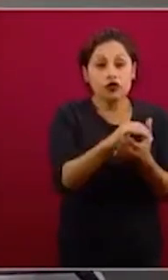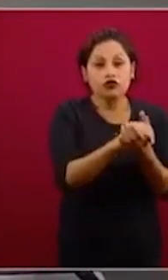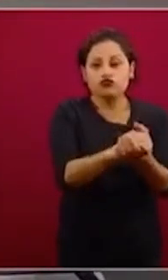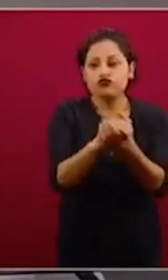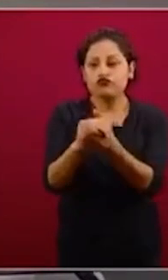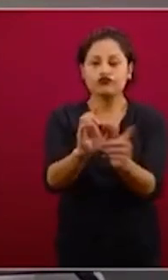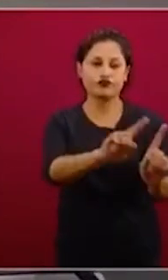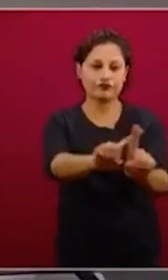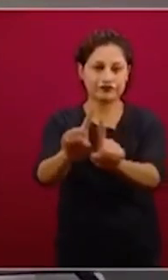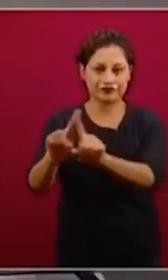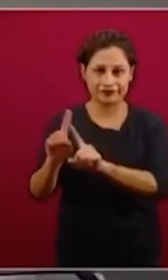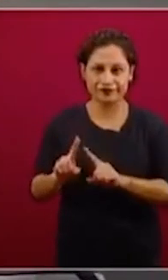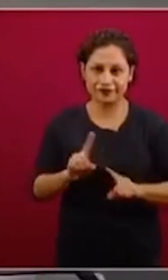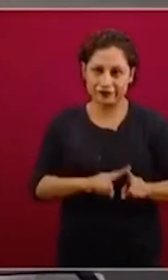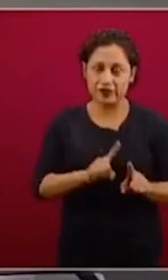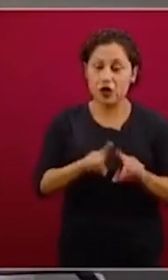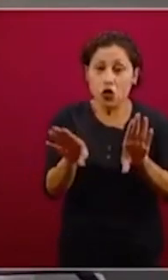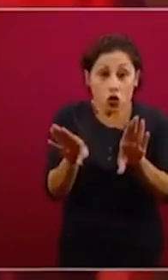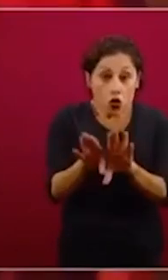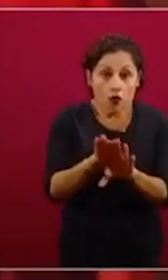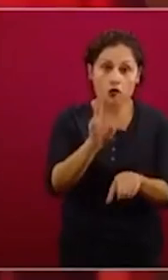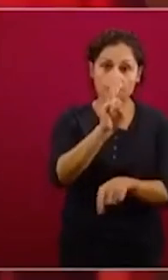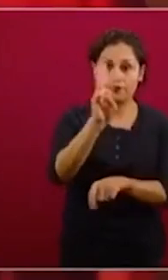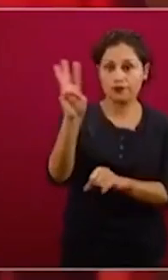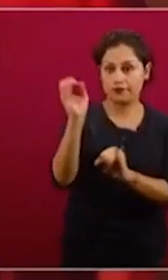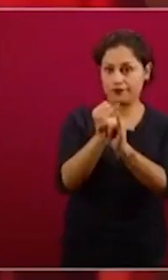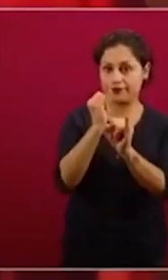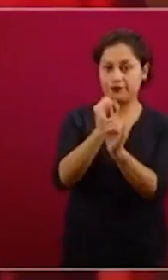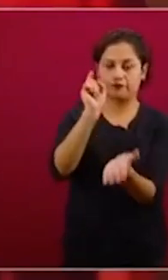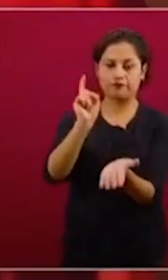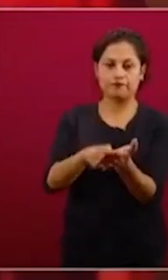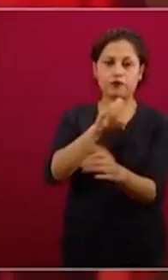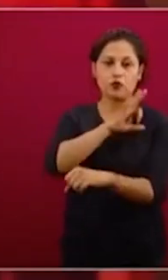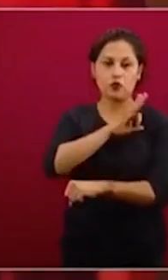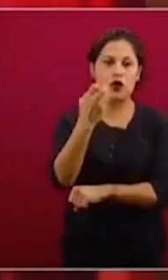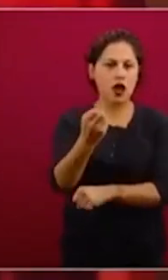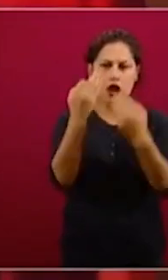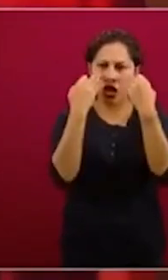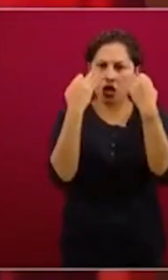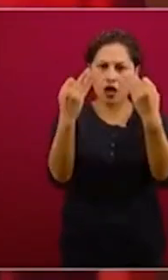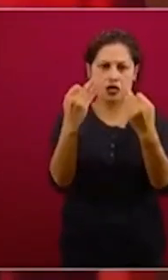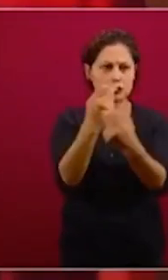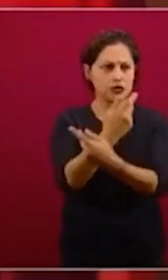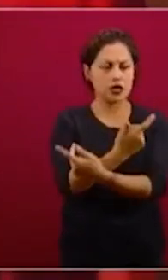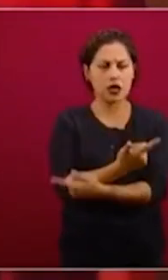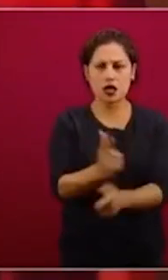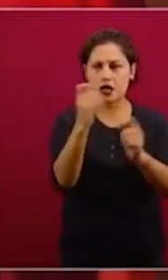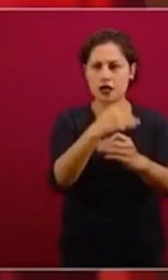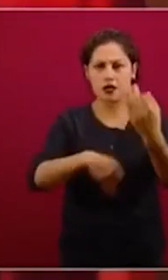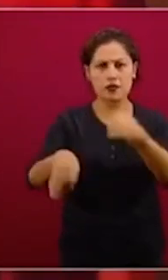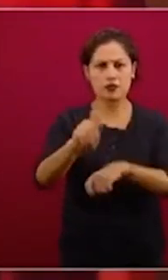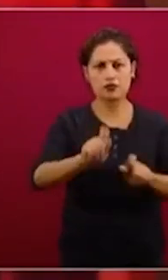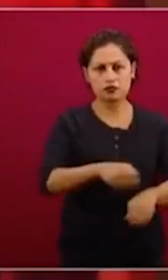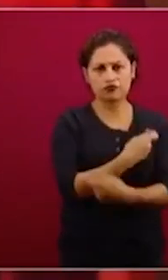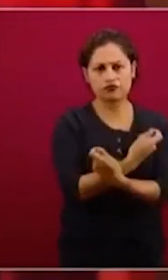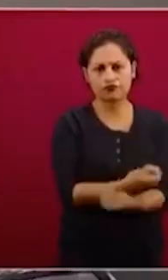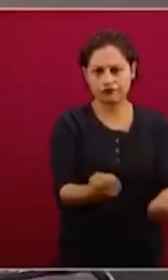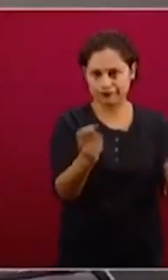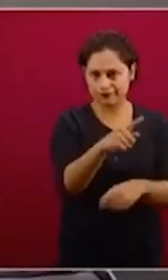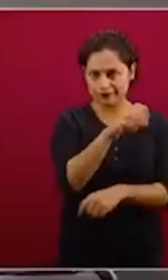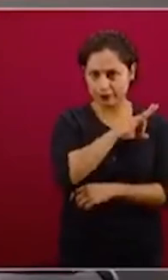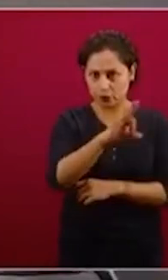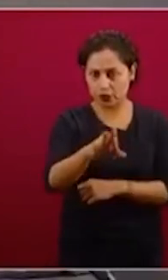electrónicos, que esto dará mucha transparencia y equidad en la distribución de estos créditos. Esto es muy